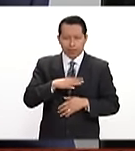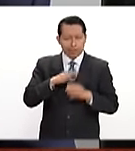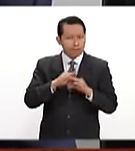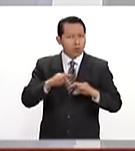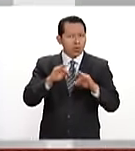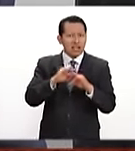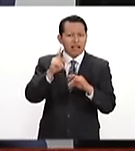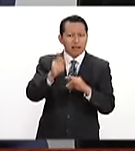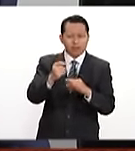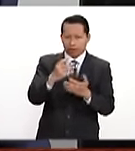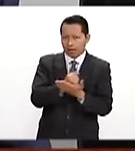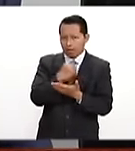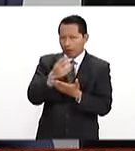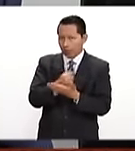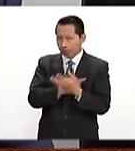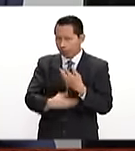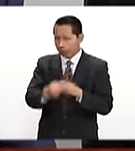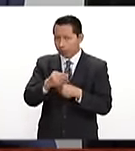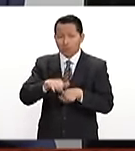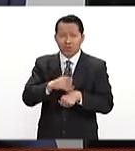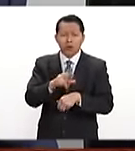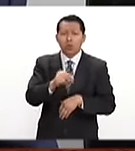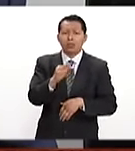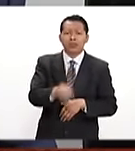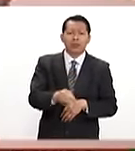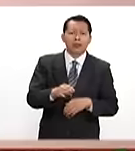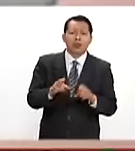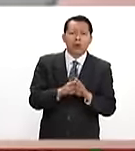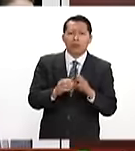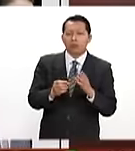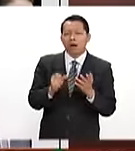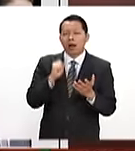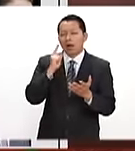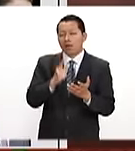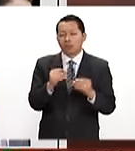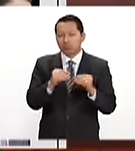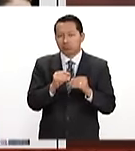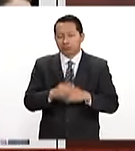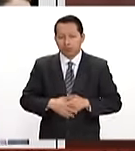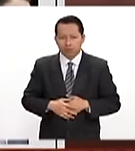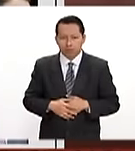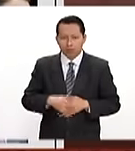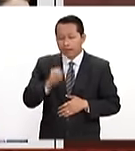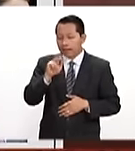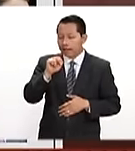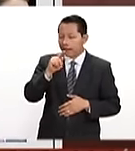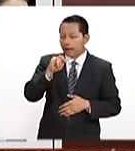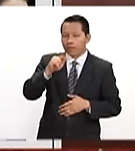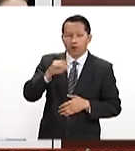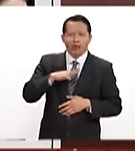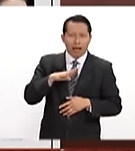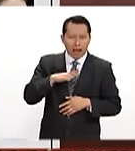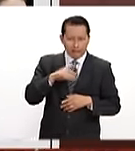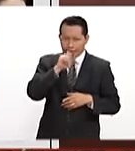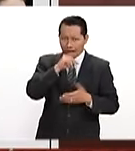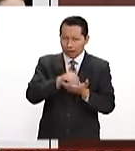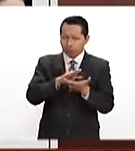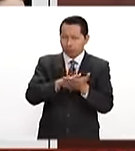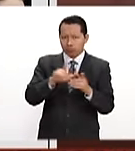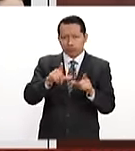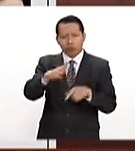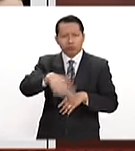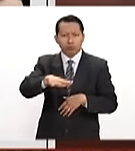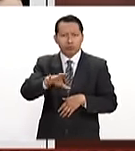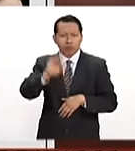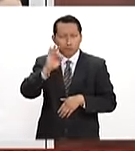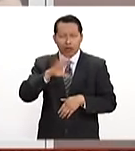sea ganar ganar no vamos a aceptar cualquier renegociación la Interpol emitió una ficha roja para encontrar al ex gobernador de